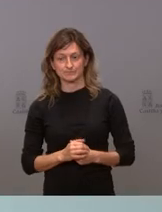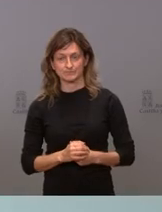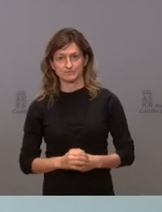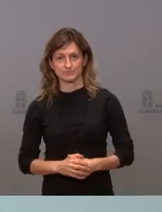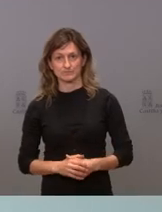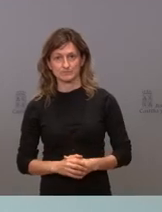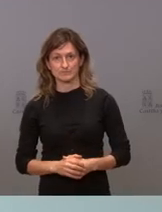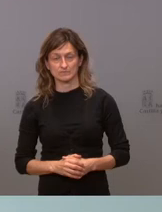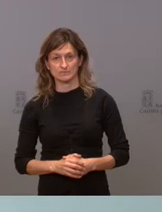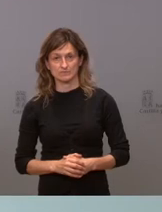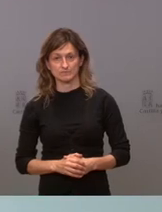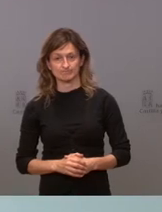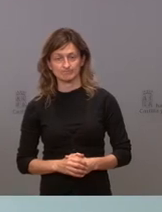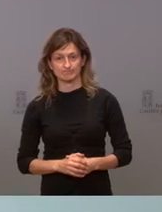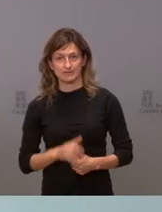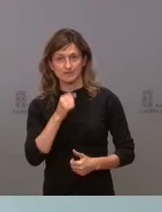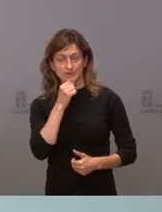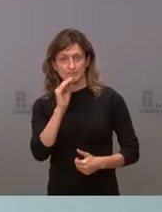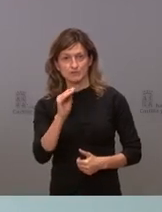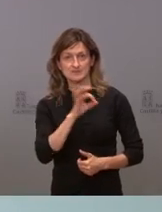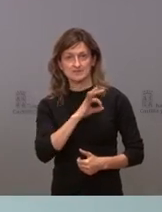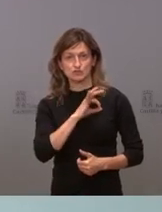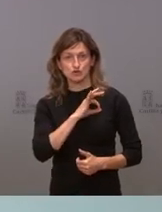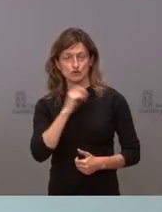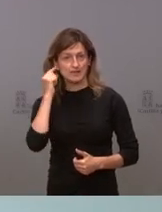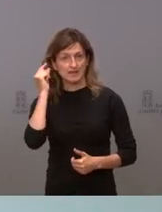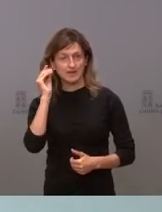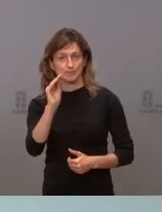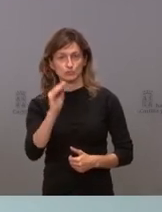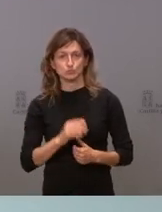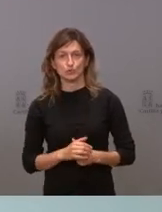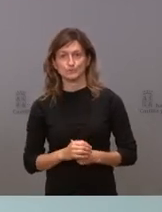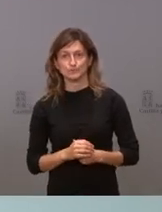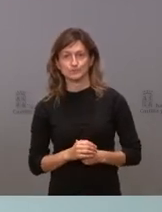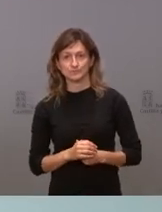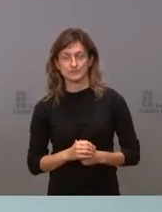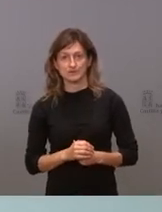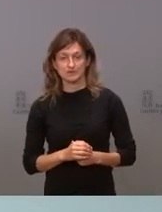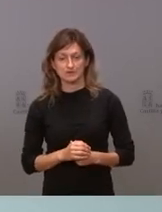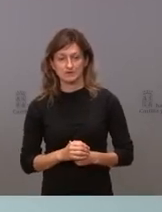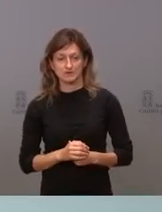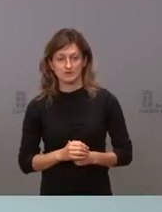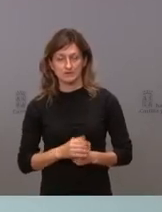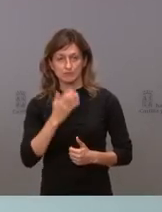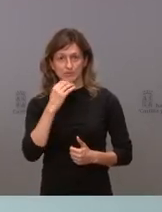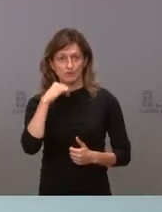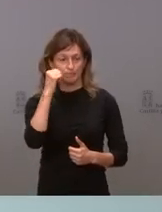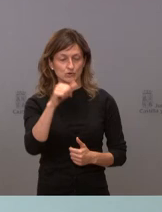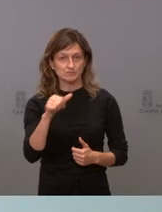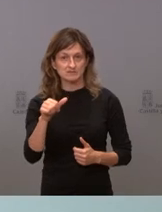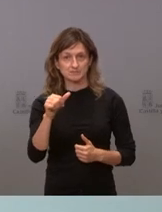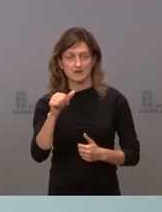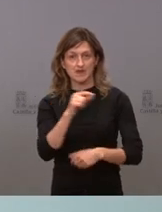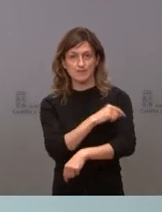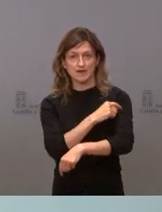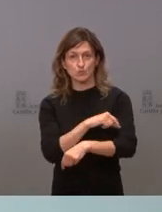sí me gustaría preguntar al señor el hecho de que por ejemplo la semana que viene se vaya a vacunar